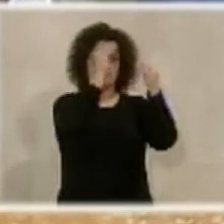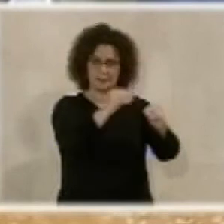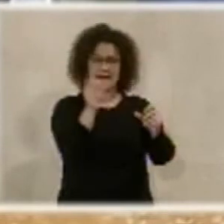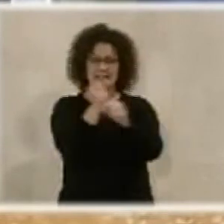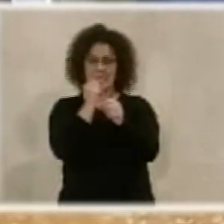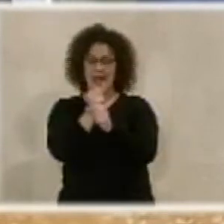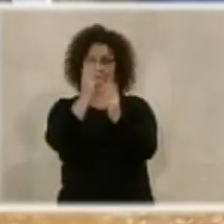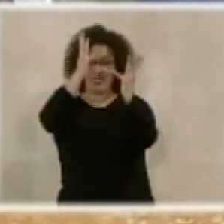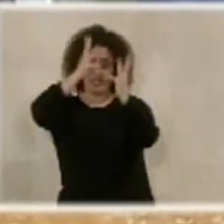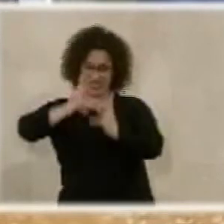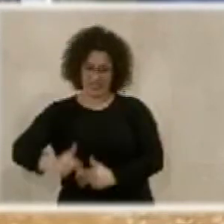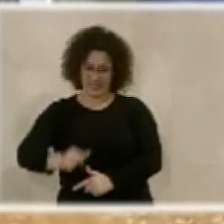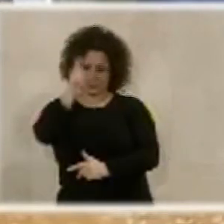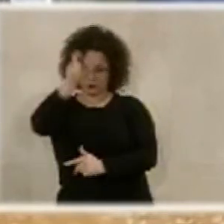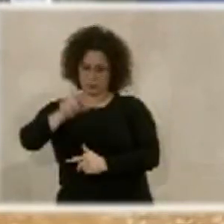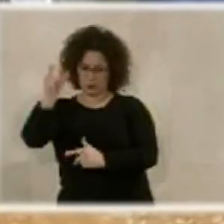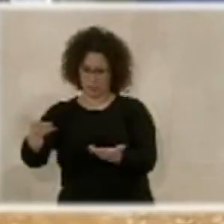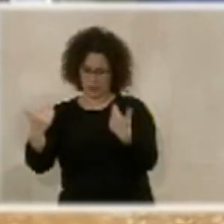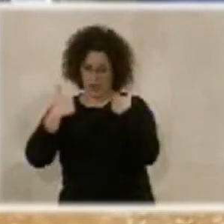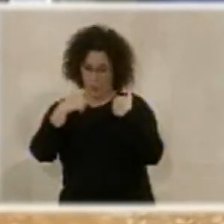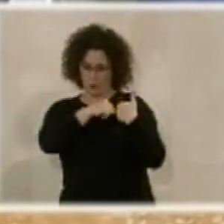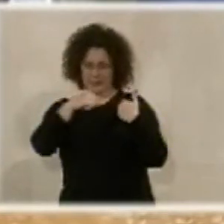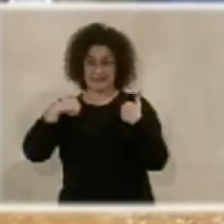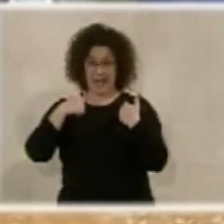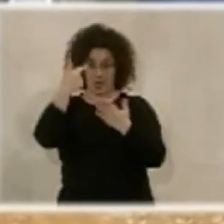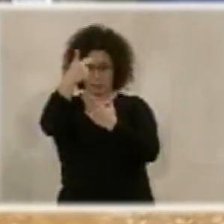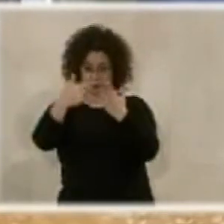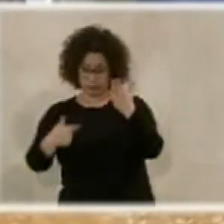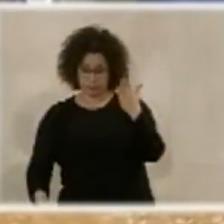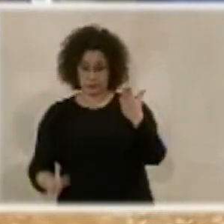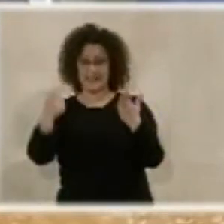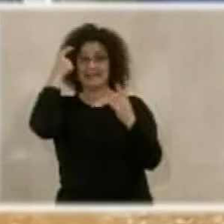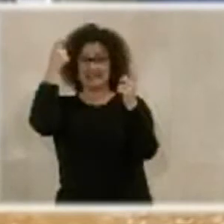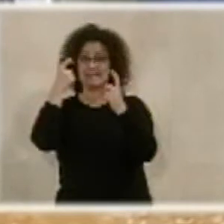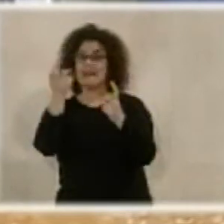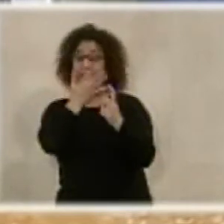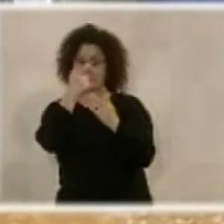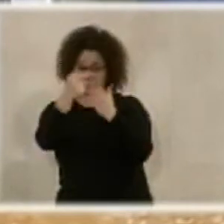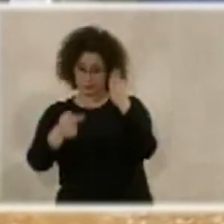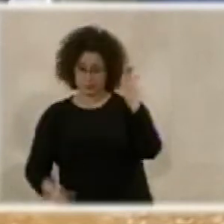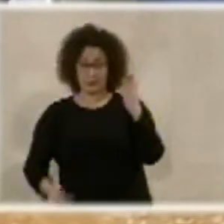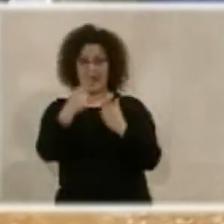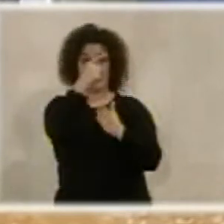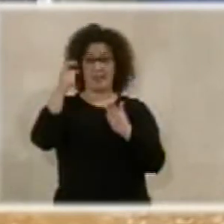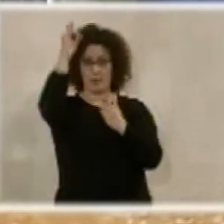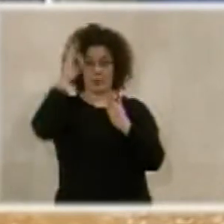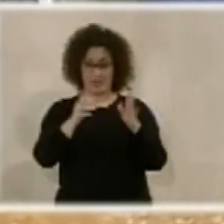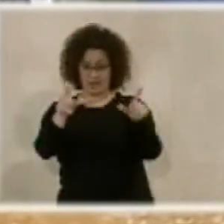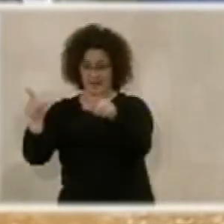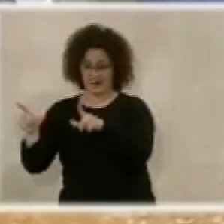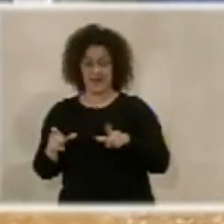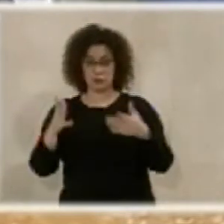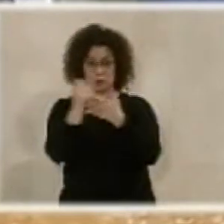y en las inscripciones de todos los propietarios, que intentemos identificar absolutamente el 100% de todas las fincas registrales